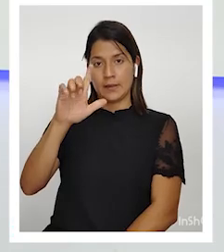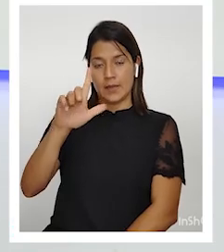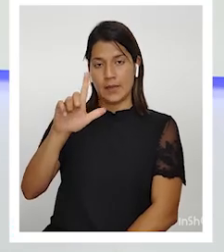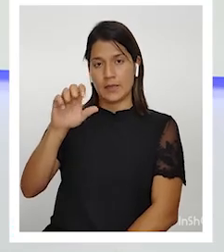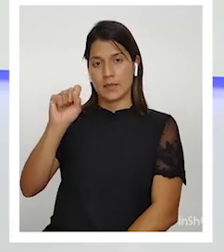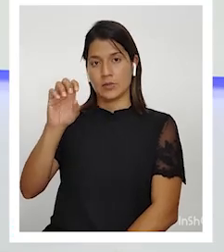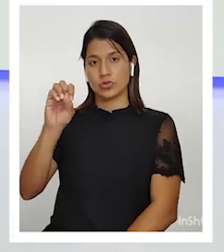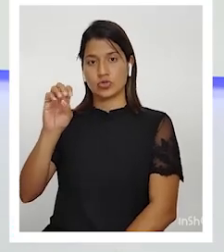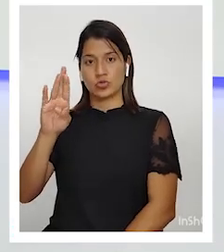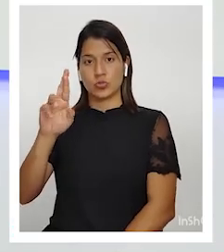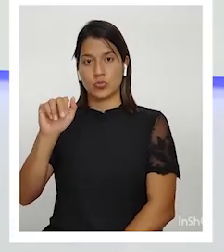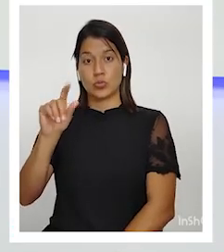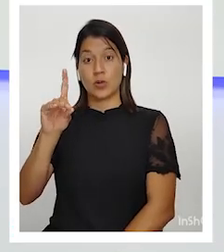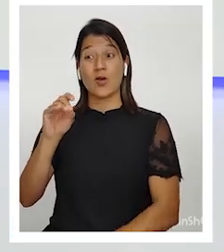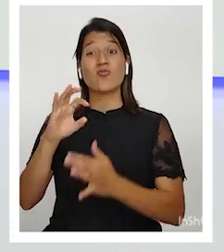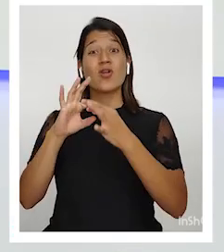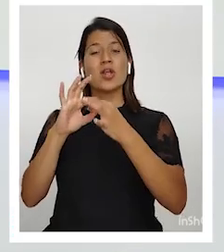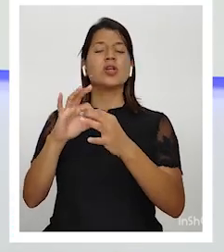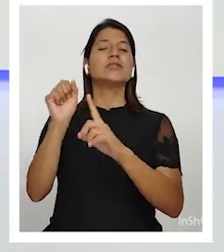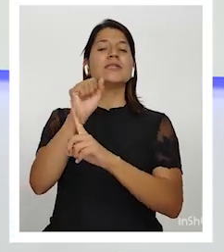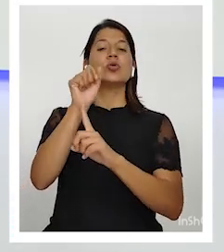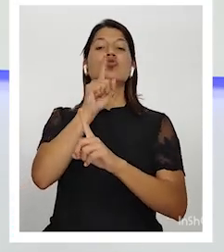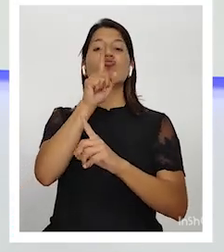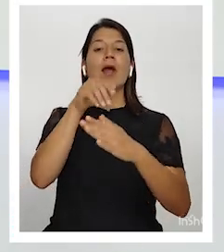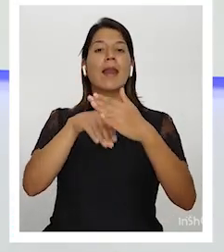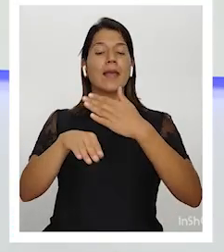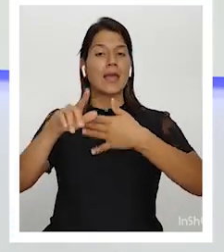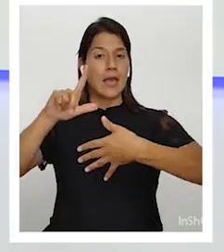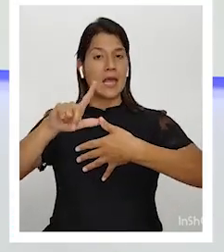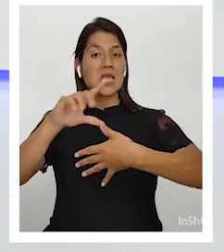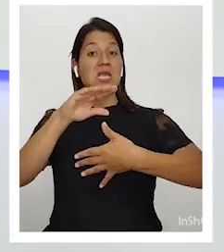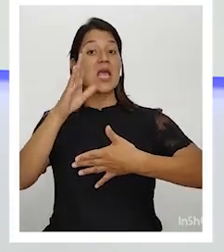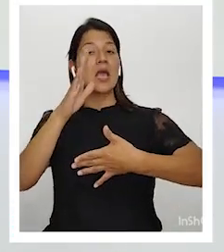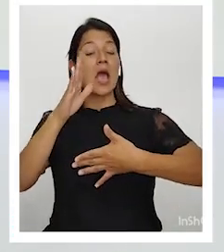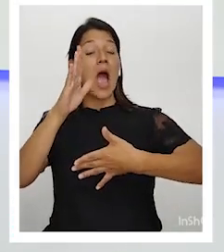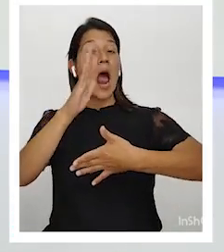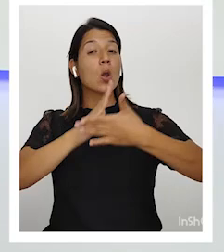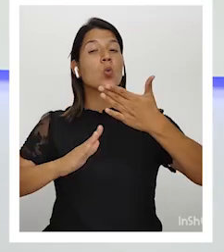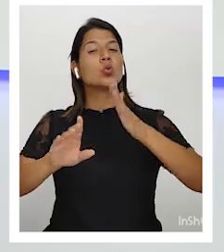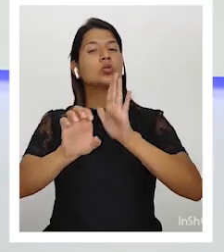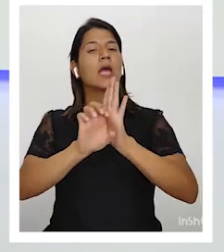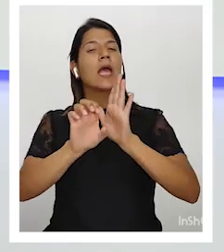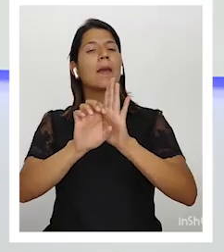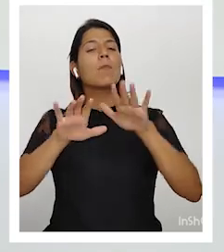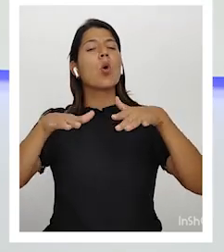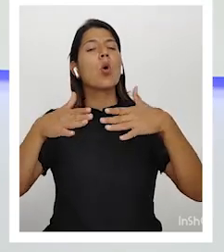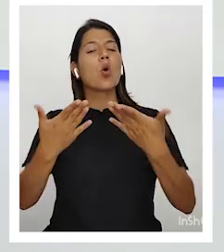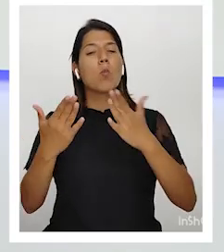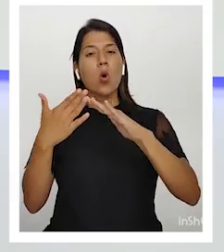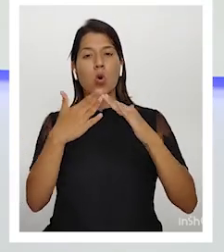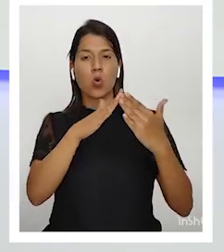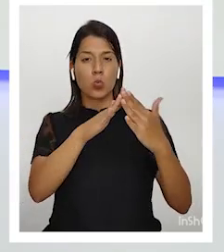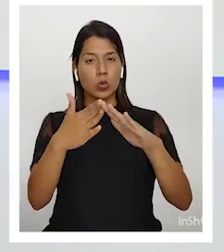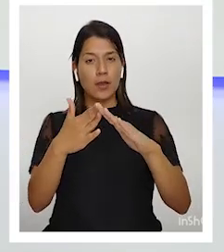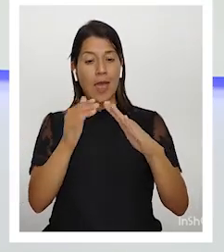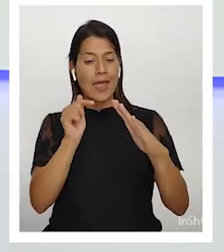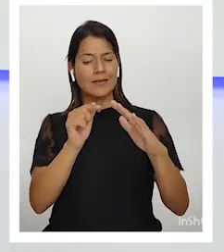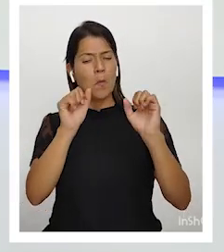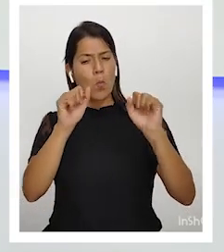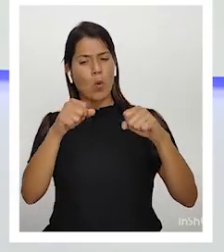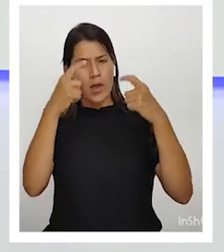de realidad latinoamericana y algunos ejemplos de cómo las comunidades pueden generar